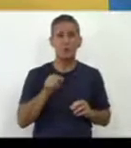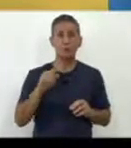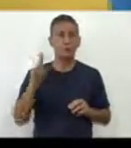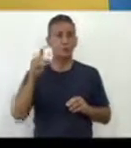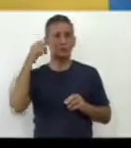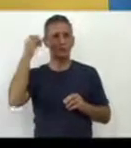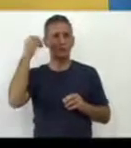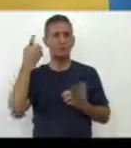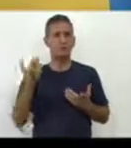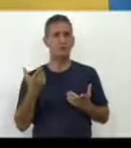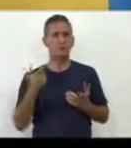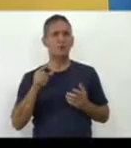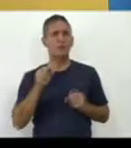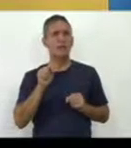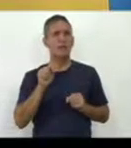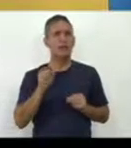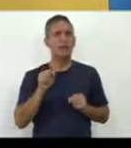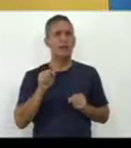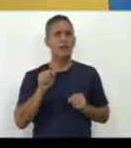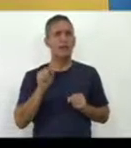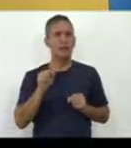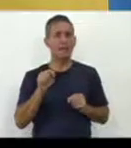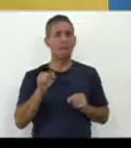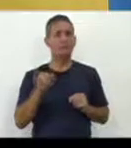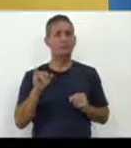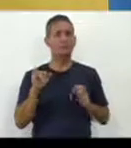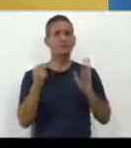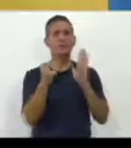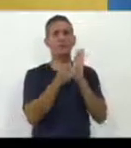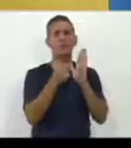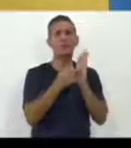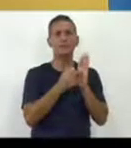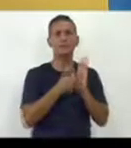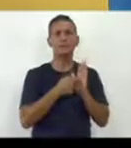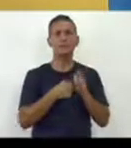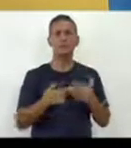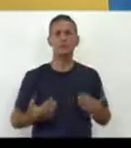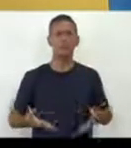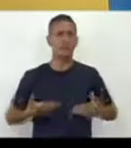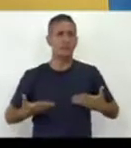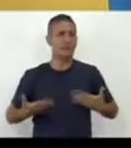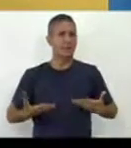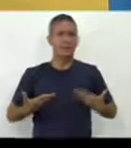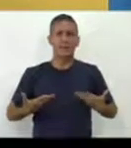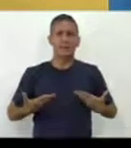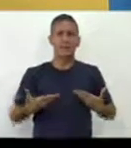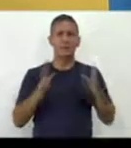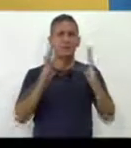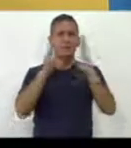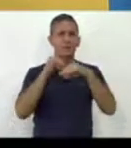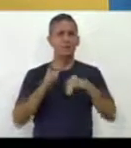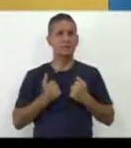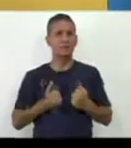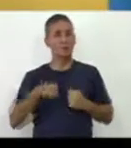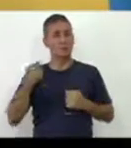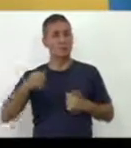eso solo es un indicio de que no ha sido suficiente estimulado en esa dirección. Por lo tanto, lo que tendría